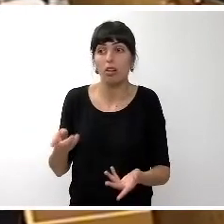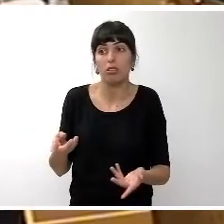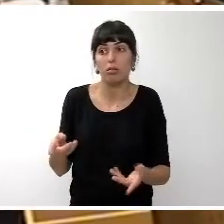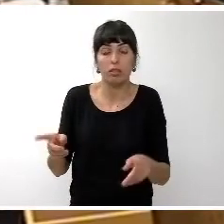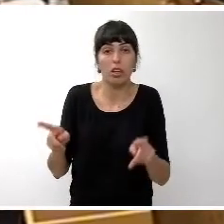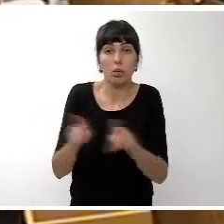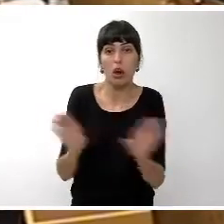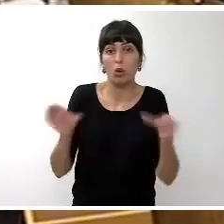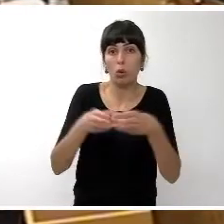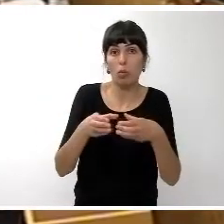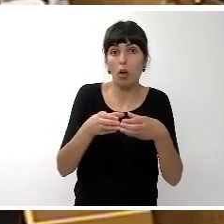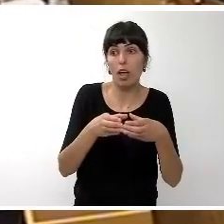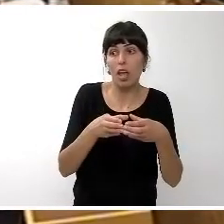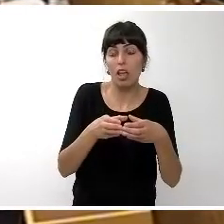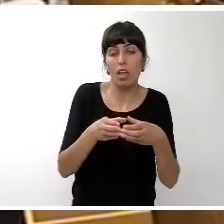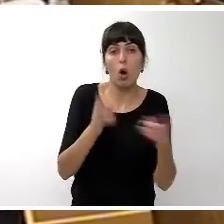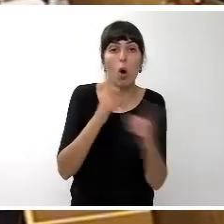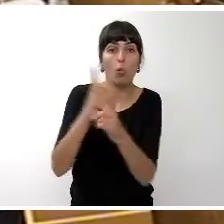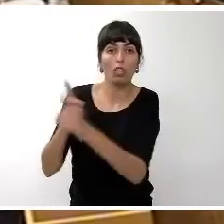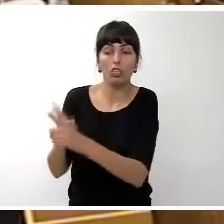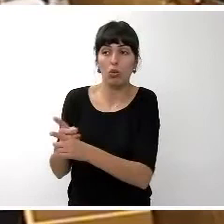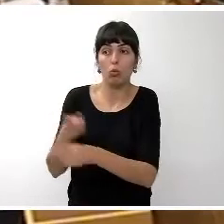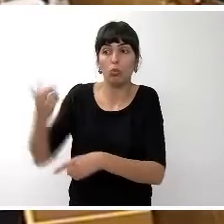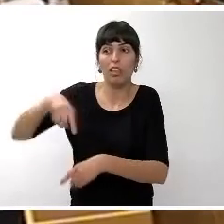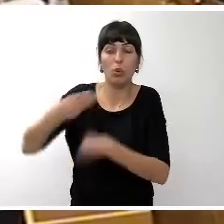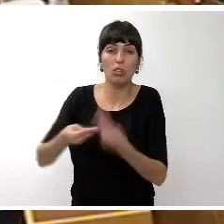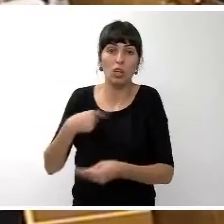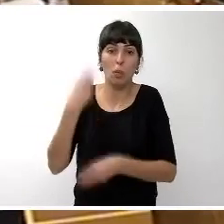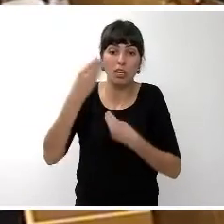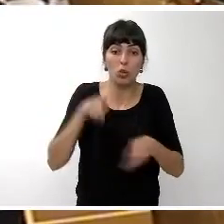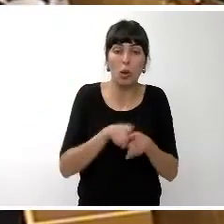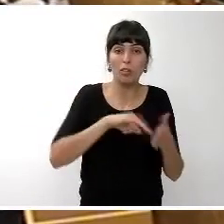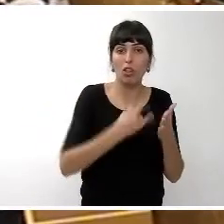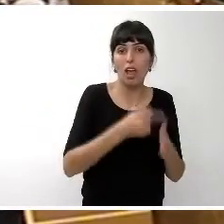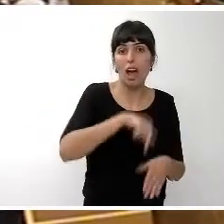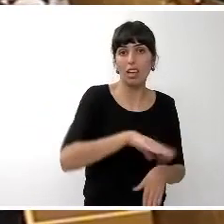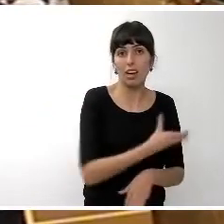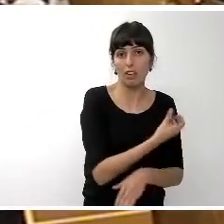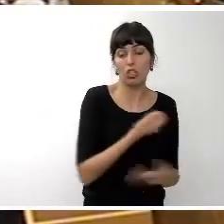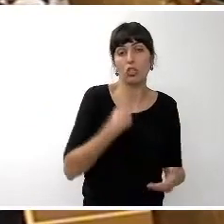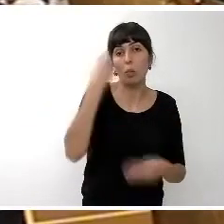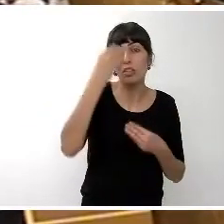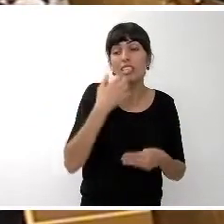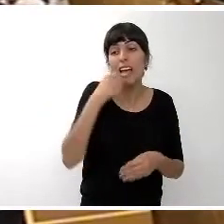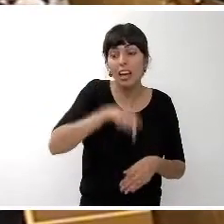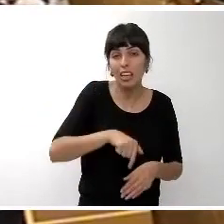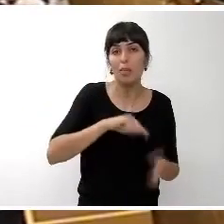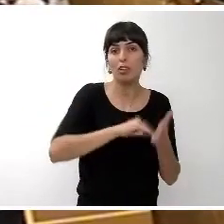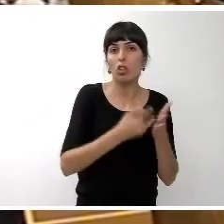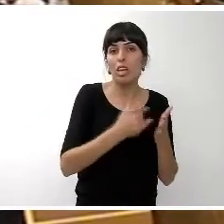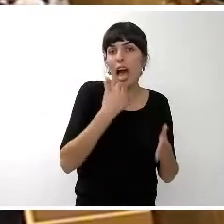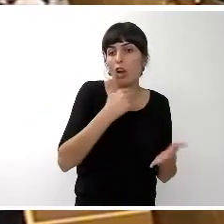de la oposición no creo que esa sea la metodología por lo tanto espero que si aquí implementamos alguna metodología que nos permita